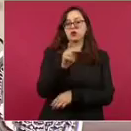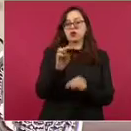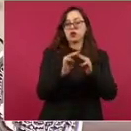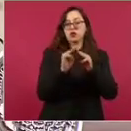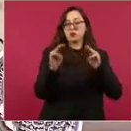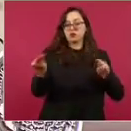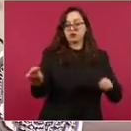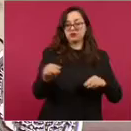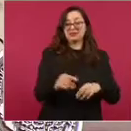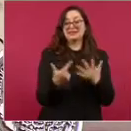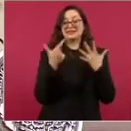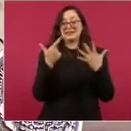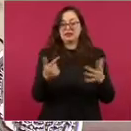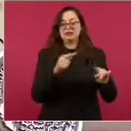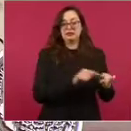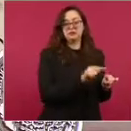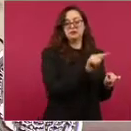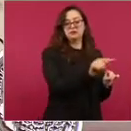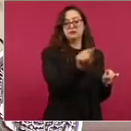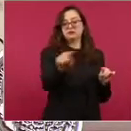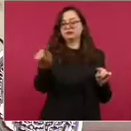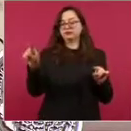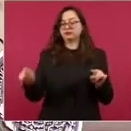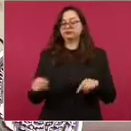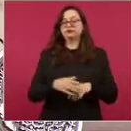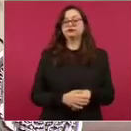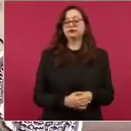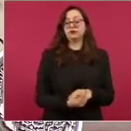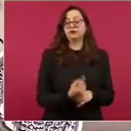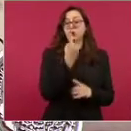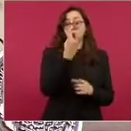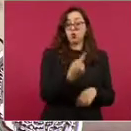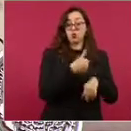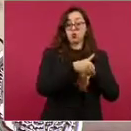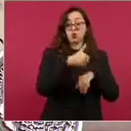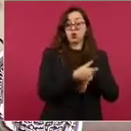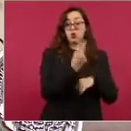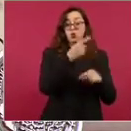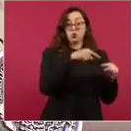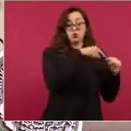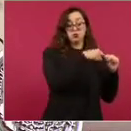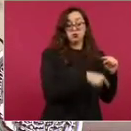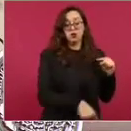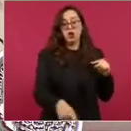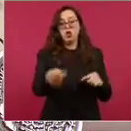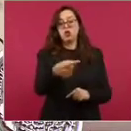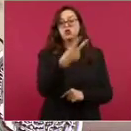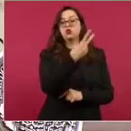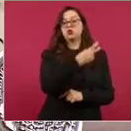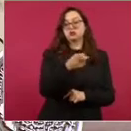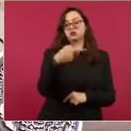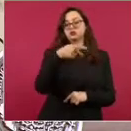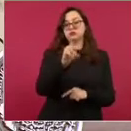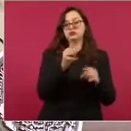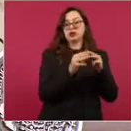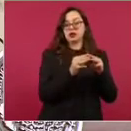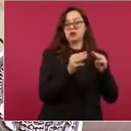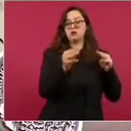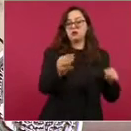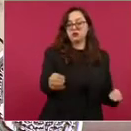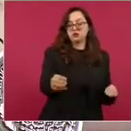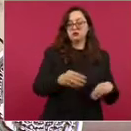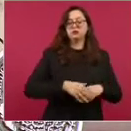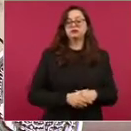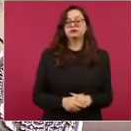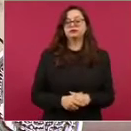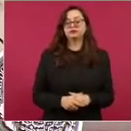El tramo 1 se integra por 226 kilómetros de Palenque, Chiapas a Escarcega, Campeche. Esto